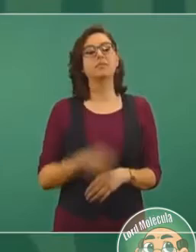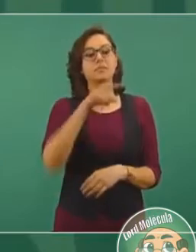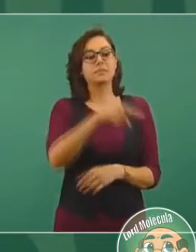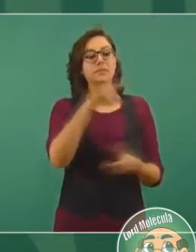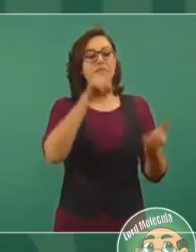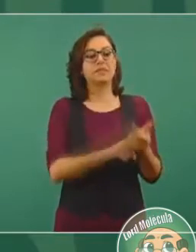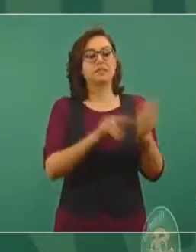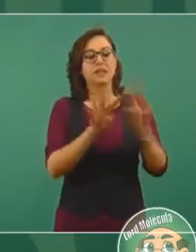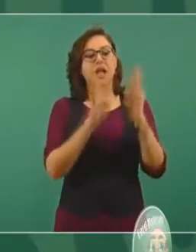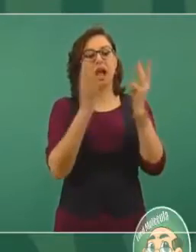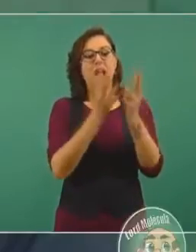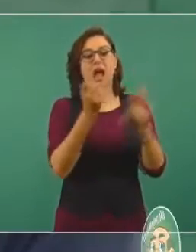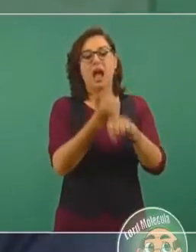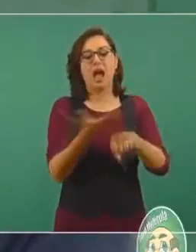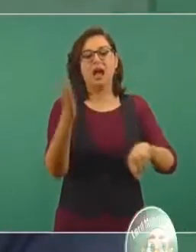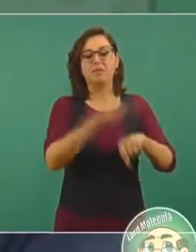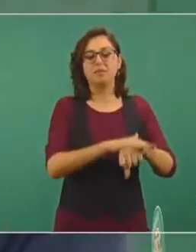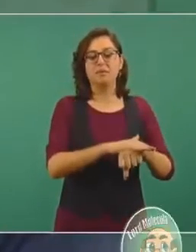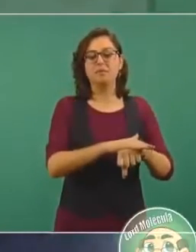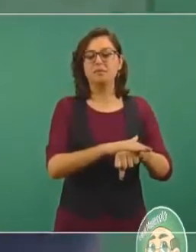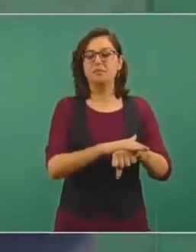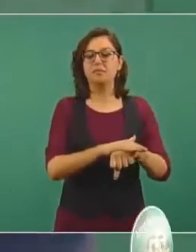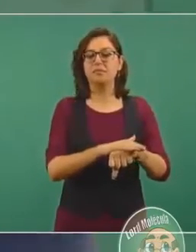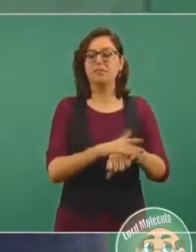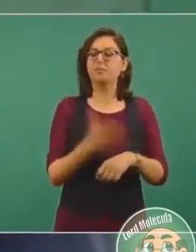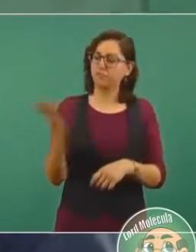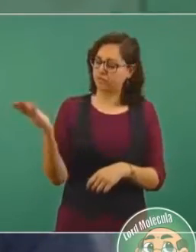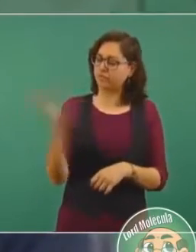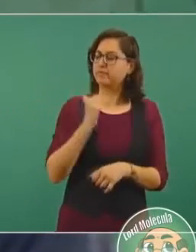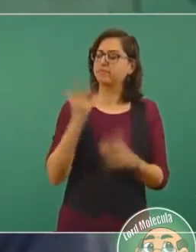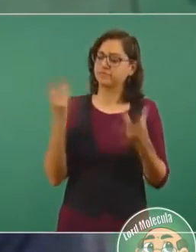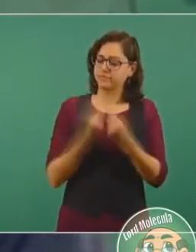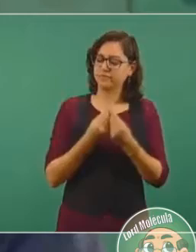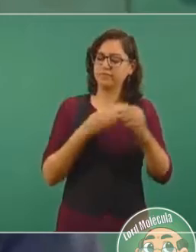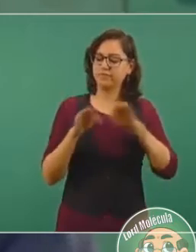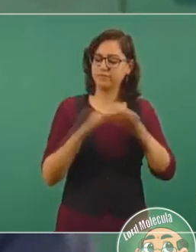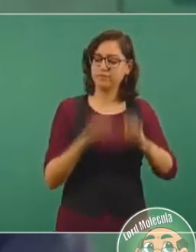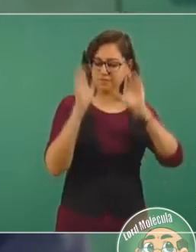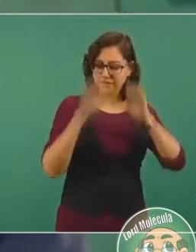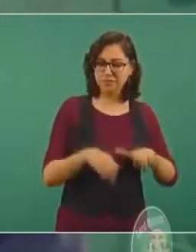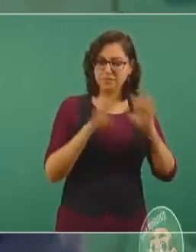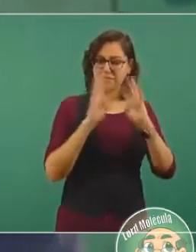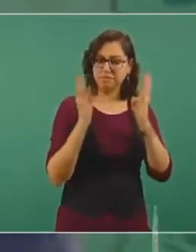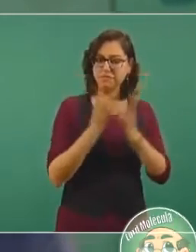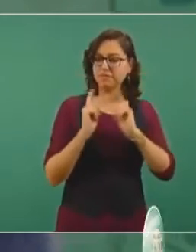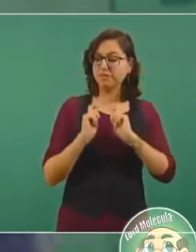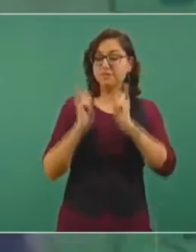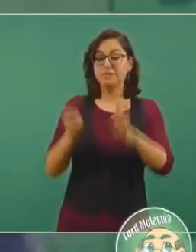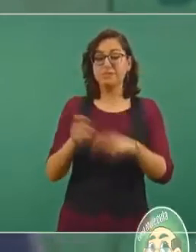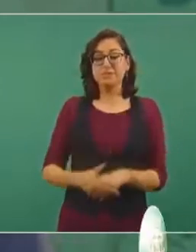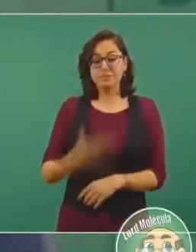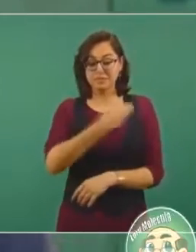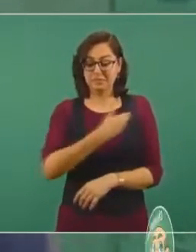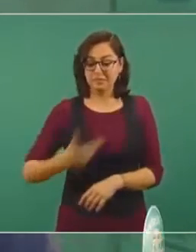administración como consejero al presidente